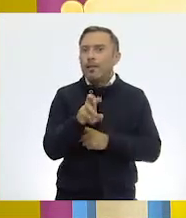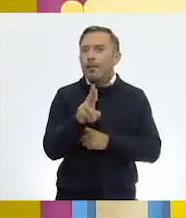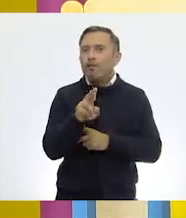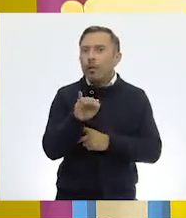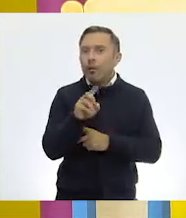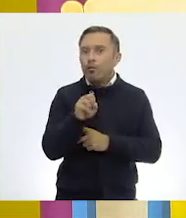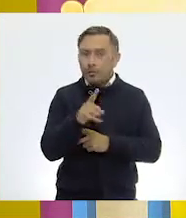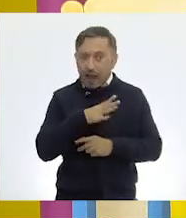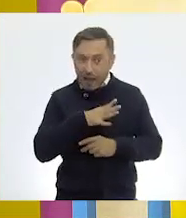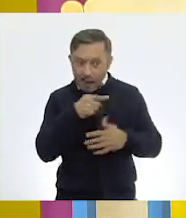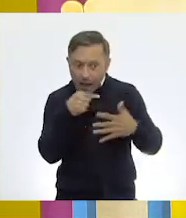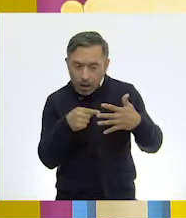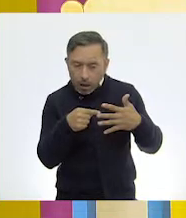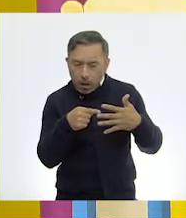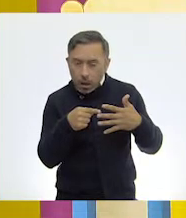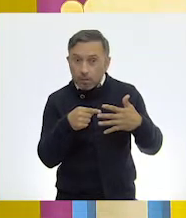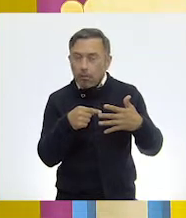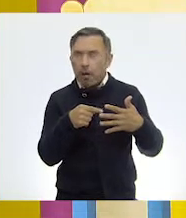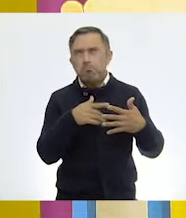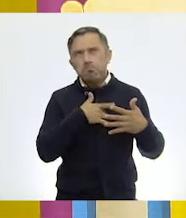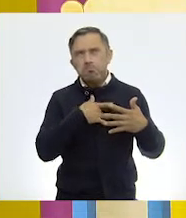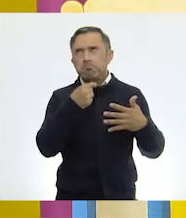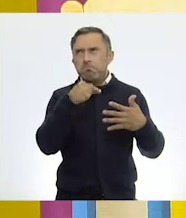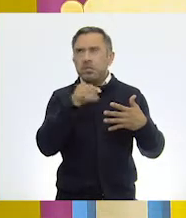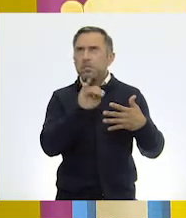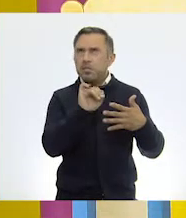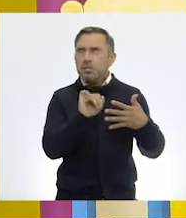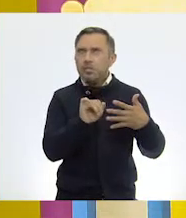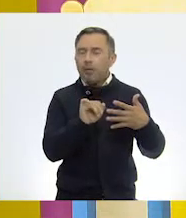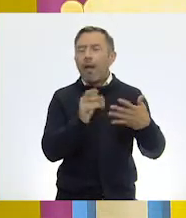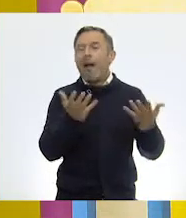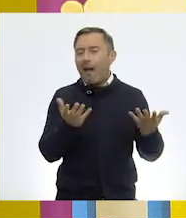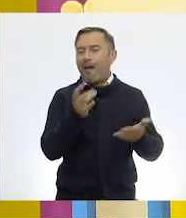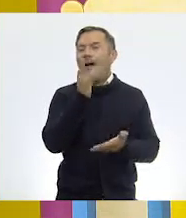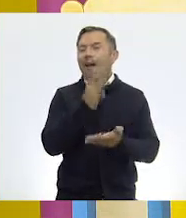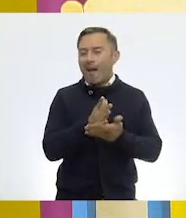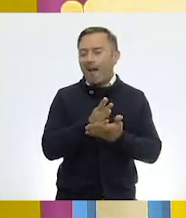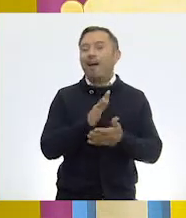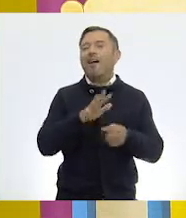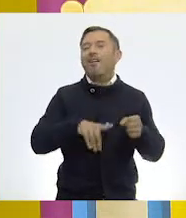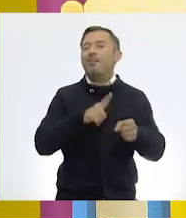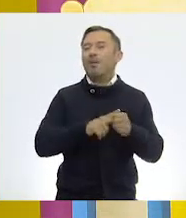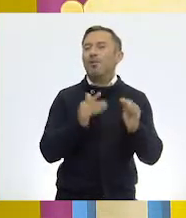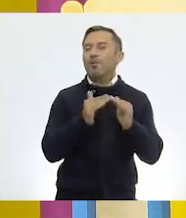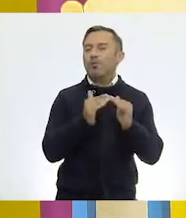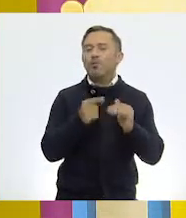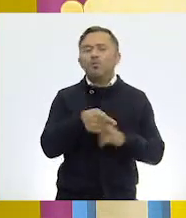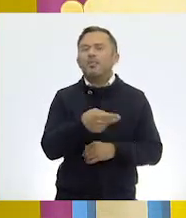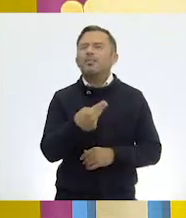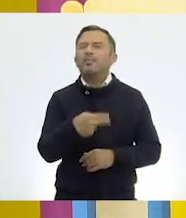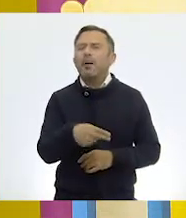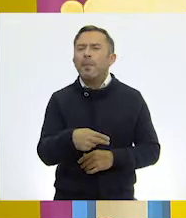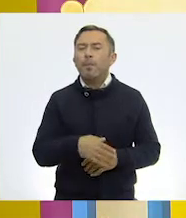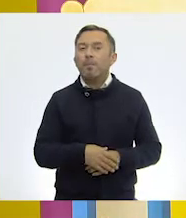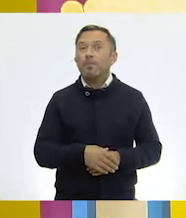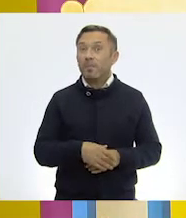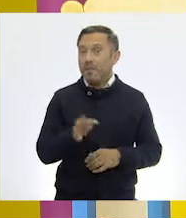sí convives con animales domésticos. ¿Cómo se llaman? Algunos de ellos pueden ser hasta tus mascotas.